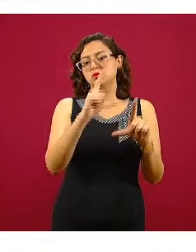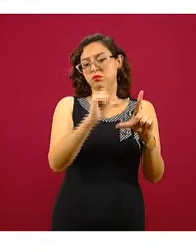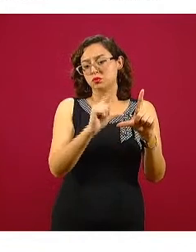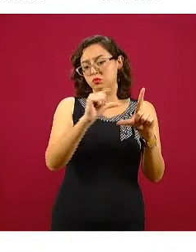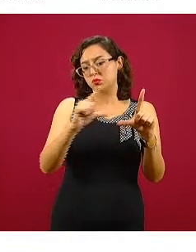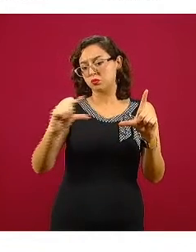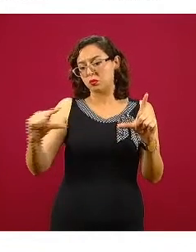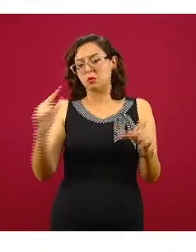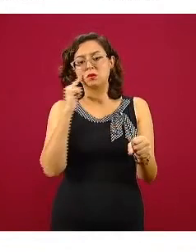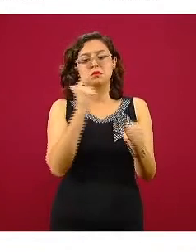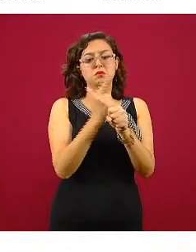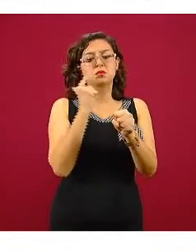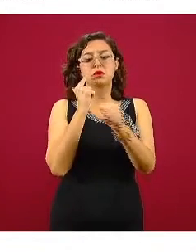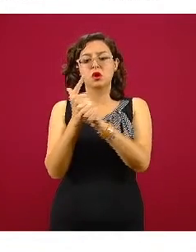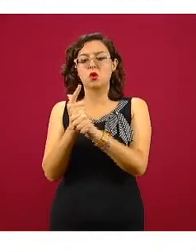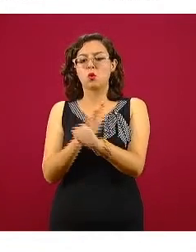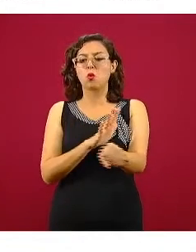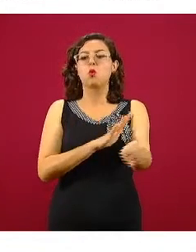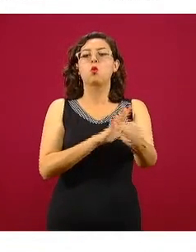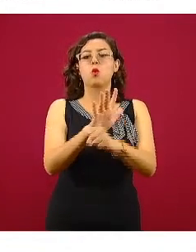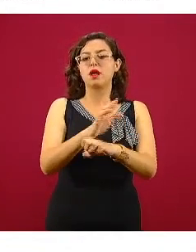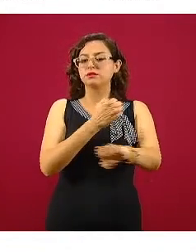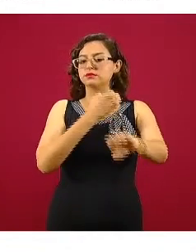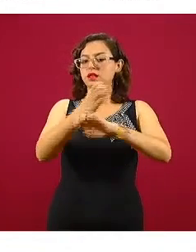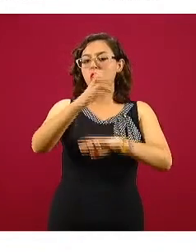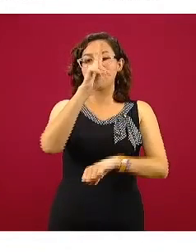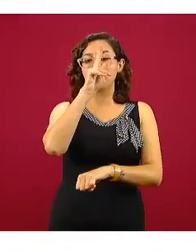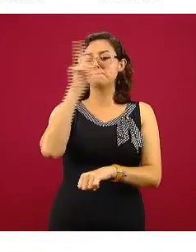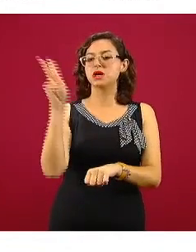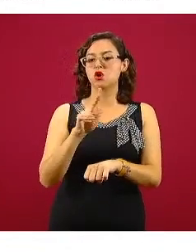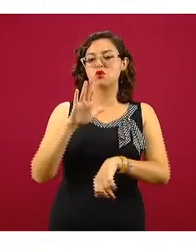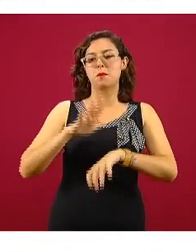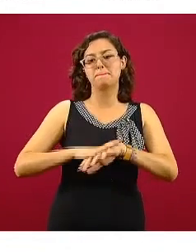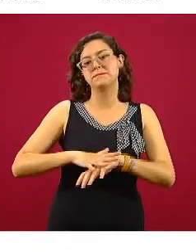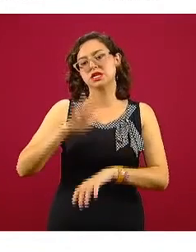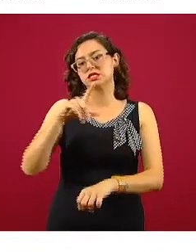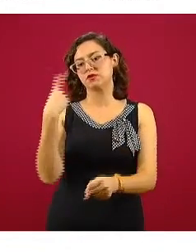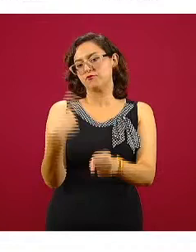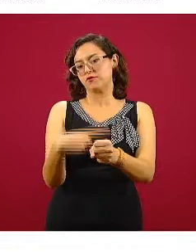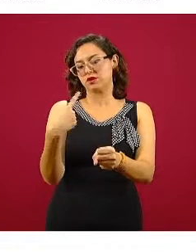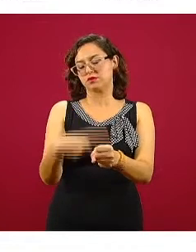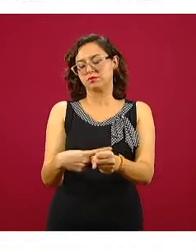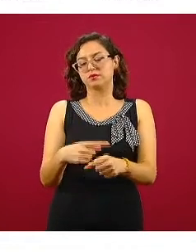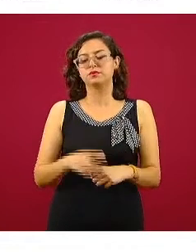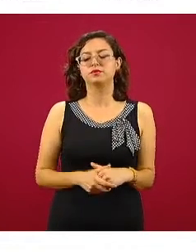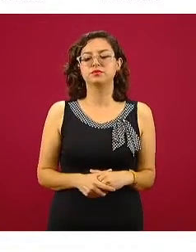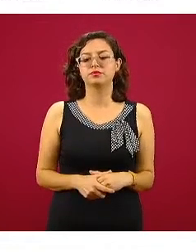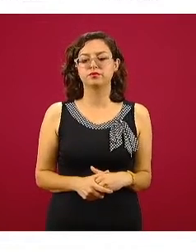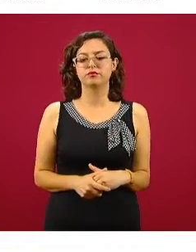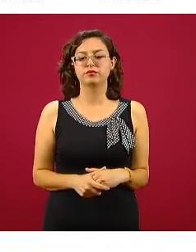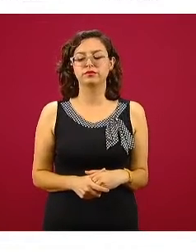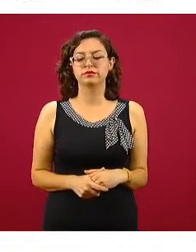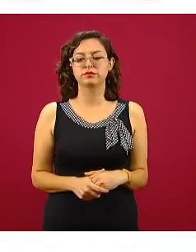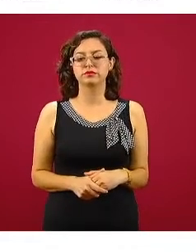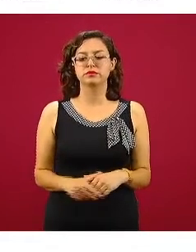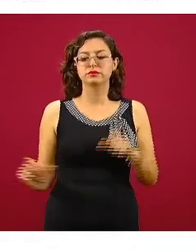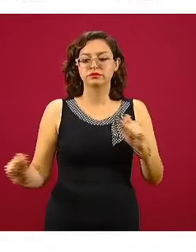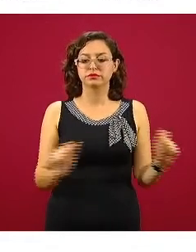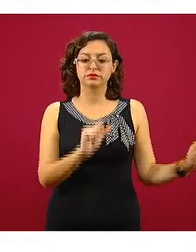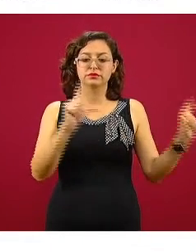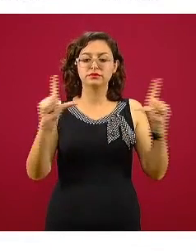rápidamente identificar cuáles son las entidades federativas que concentran esta mayor tasa. En la siguiente